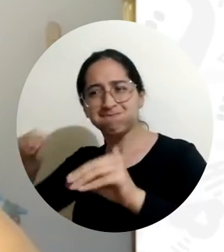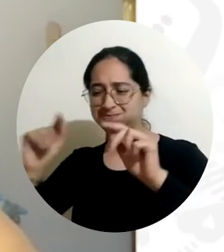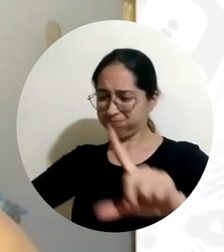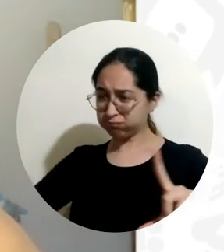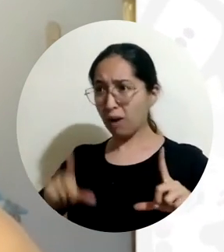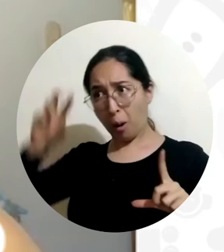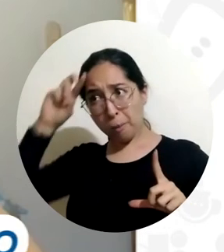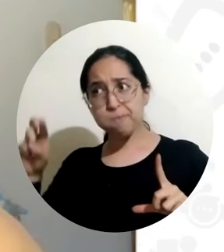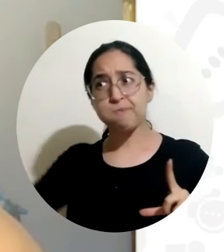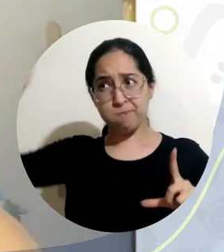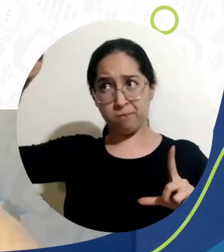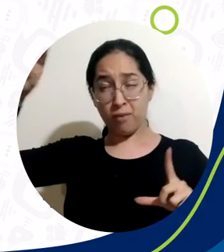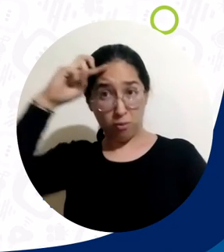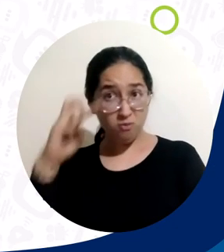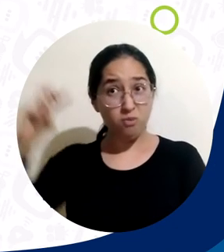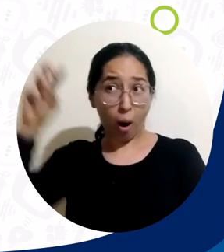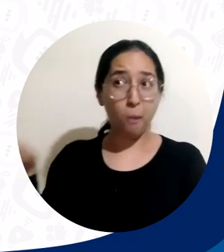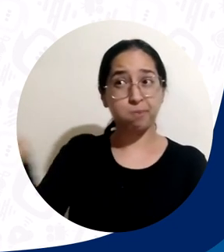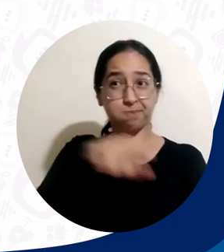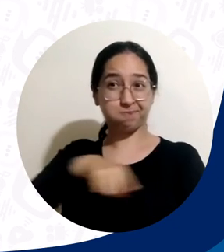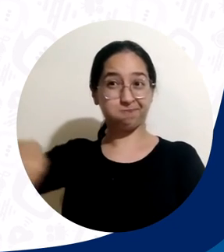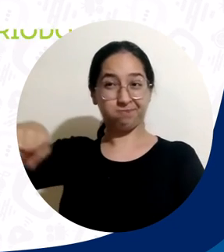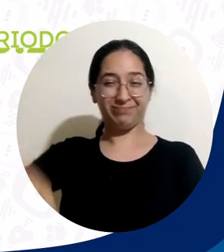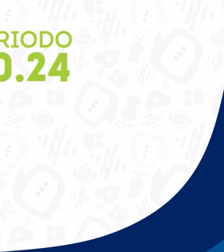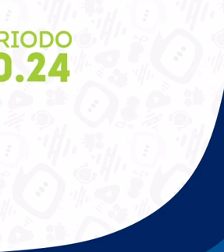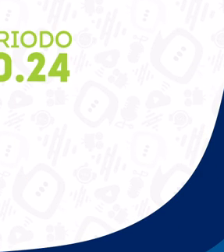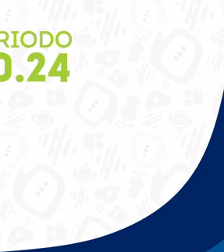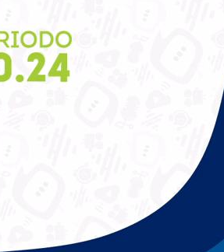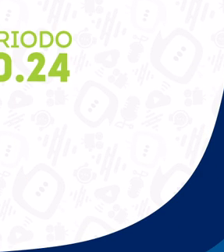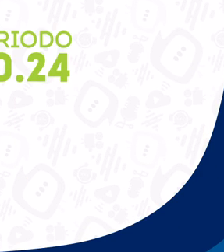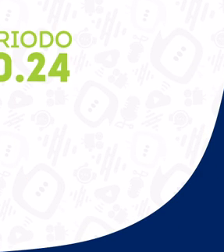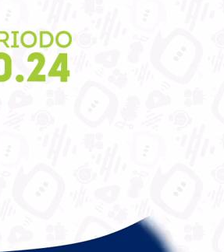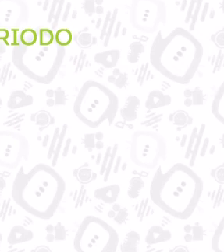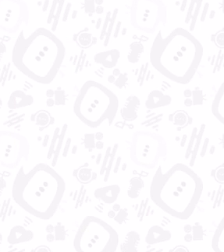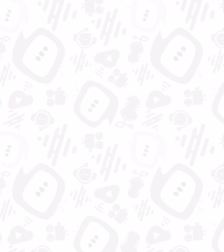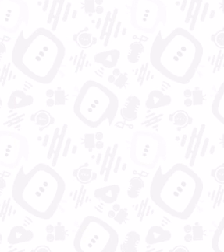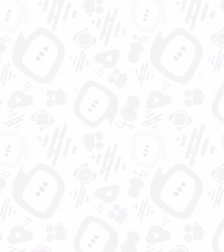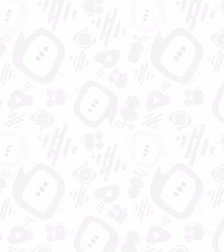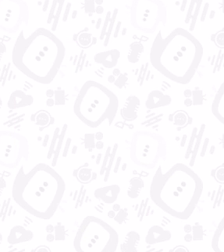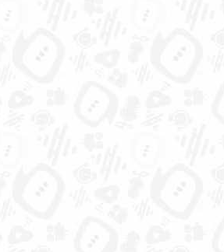profesionales competentes. Universidad del Magdalena, aún más incluyente e innovadora.